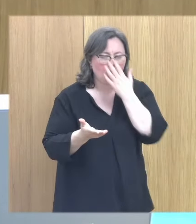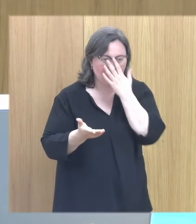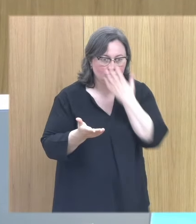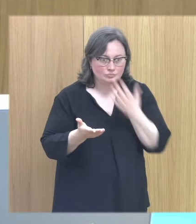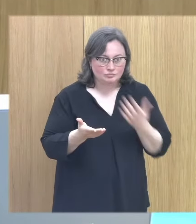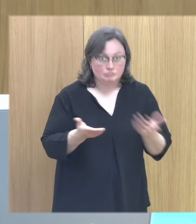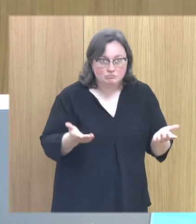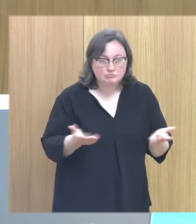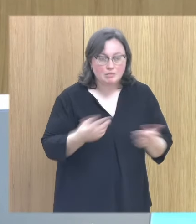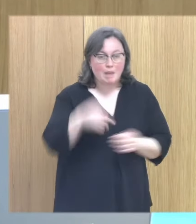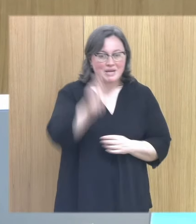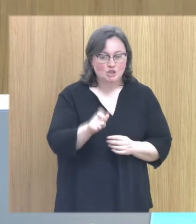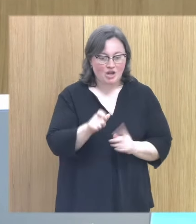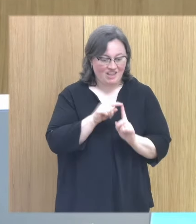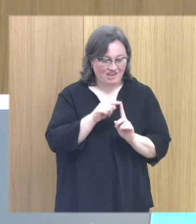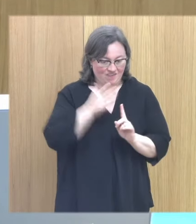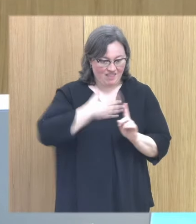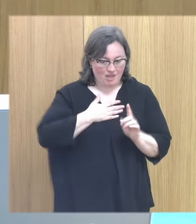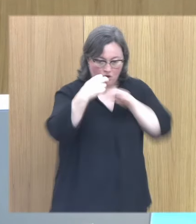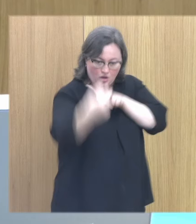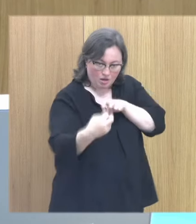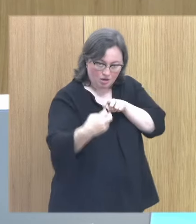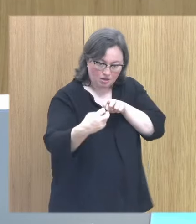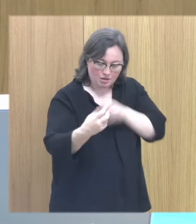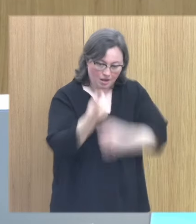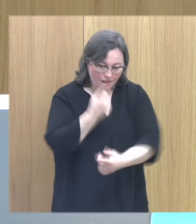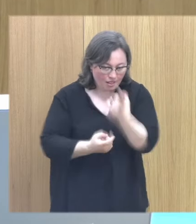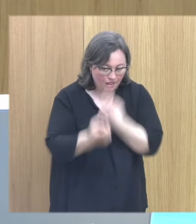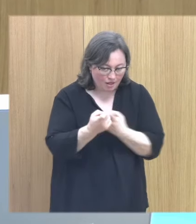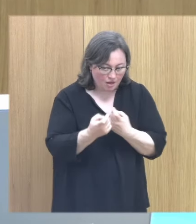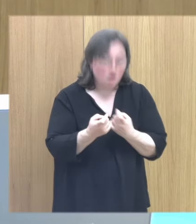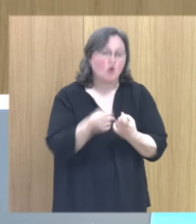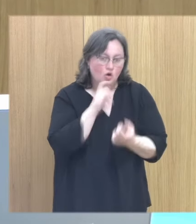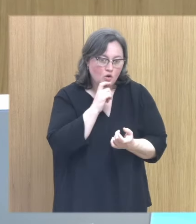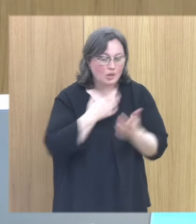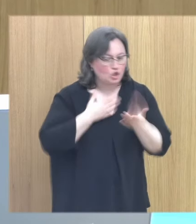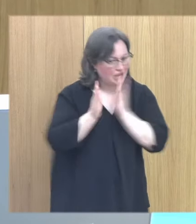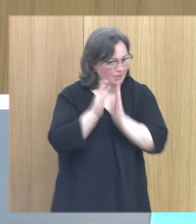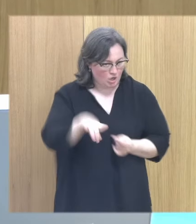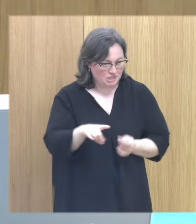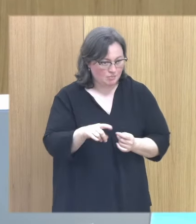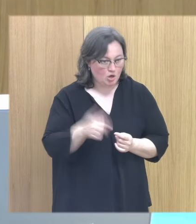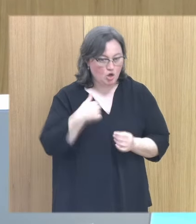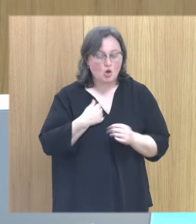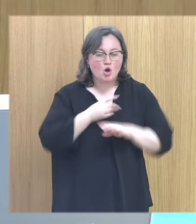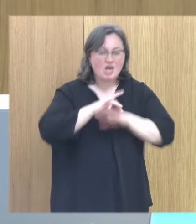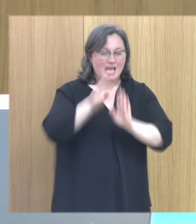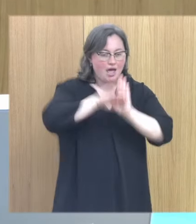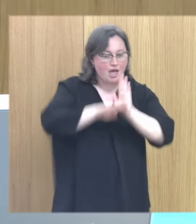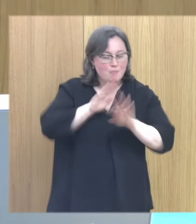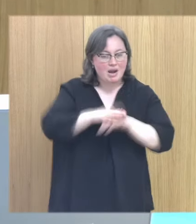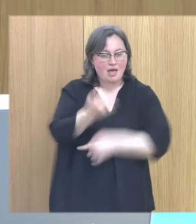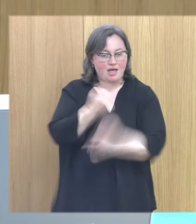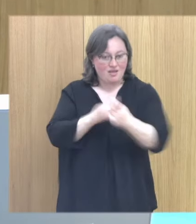claro con la persona que vamos a tener delante pues aunque no vamos a hacer terapia pero hay que establecer un